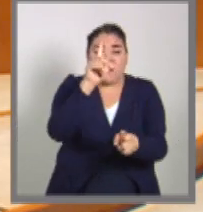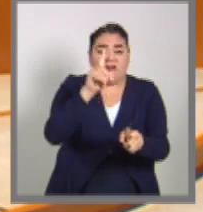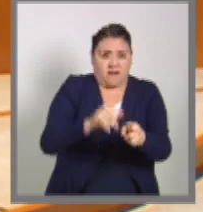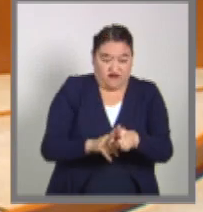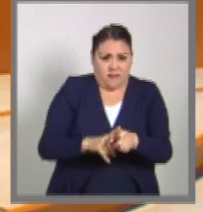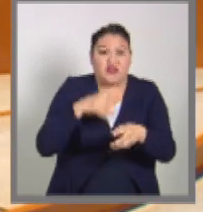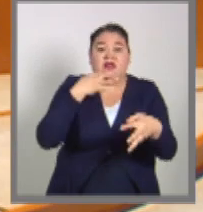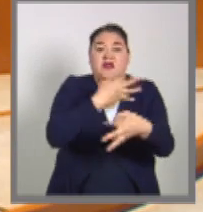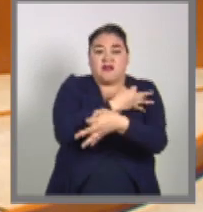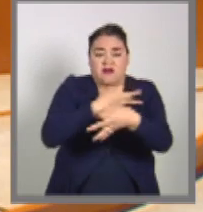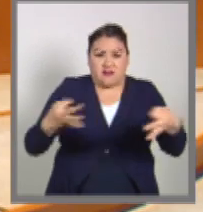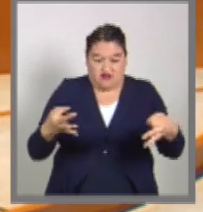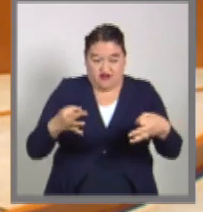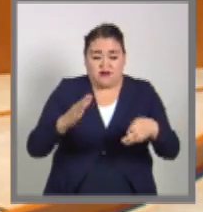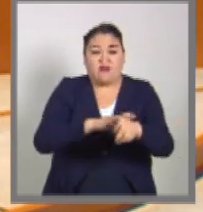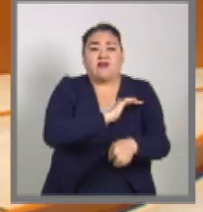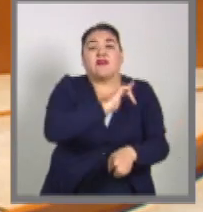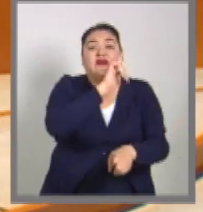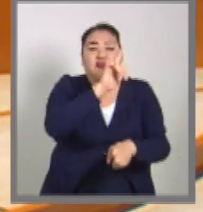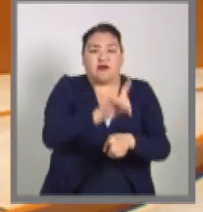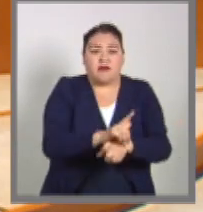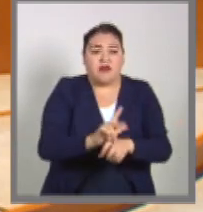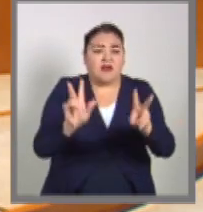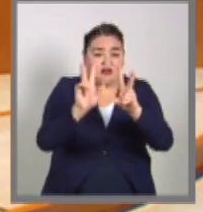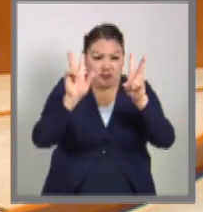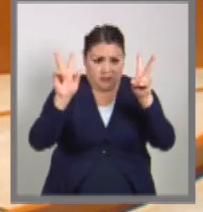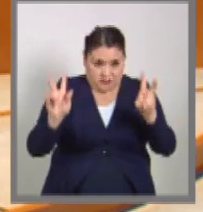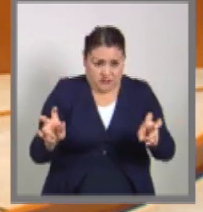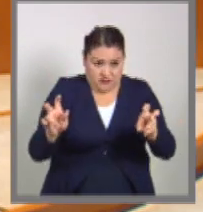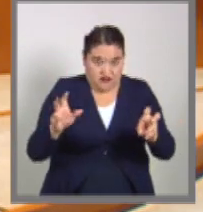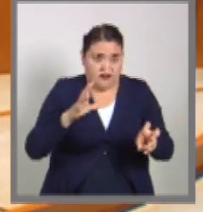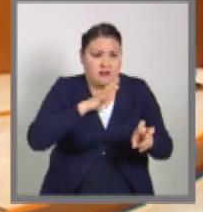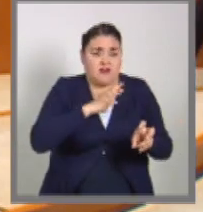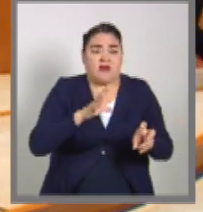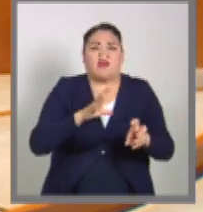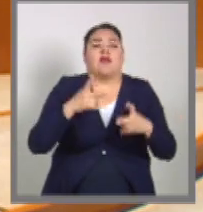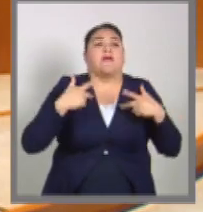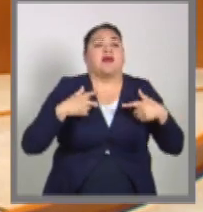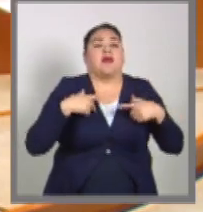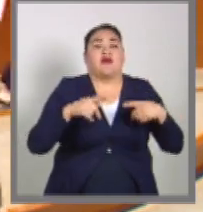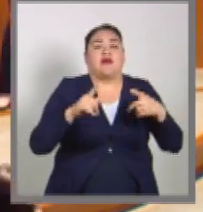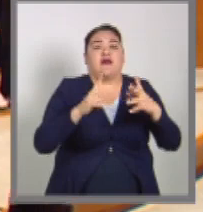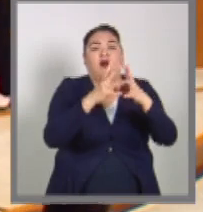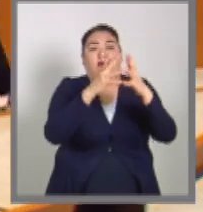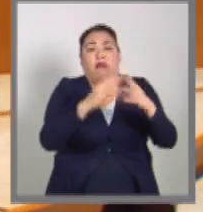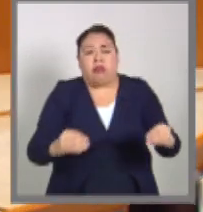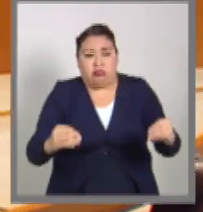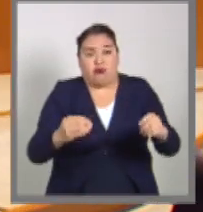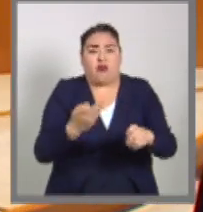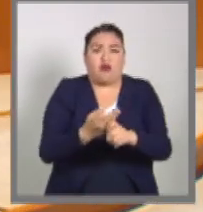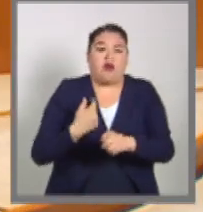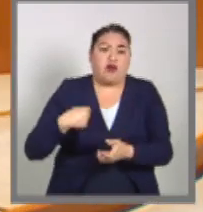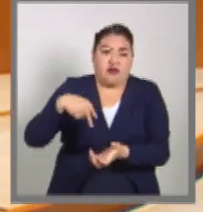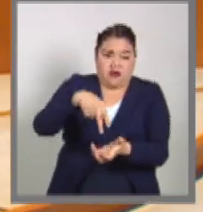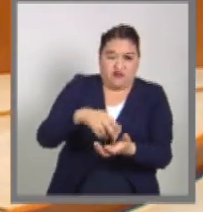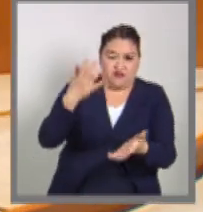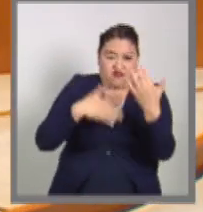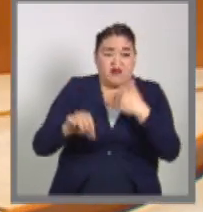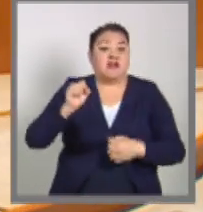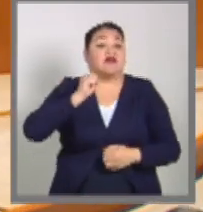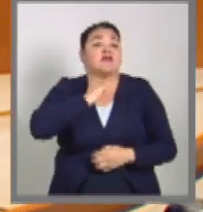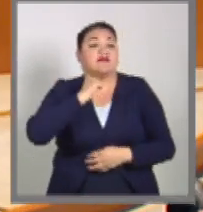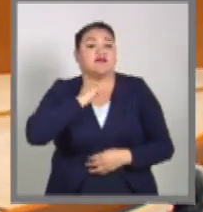declaración especial de ausencia por desaparición. En uso de la tribuna, la